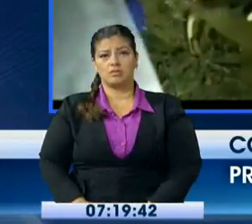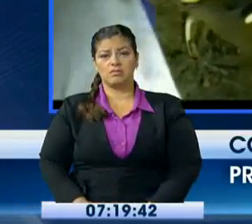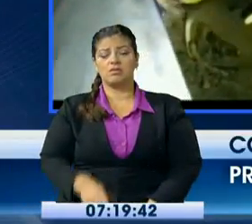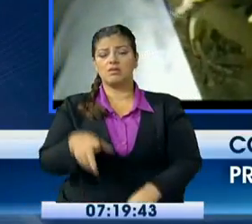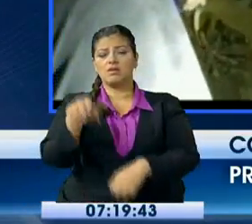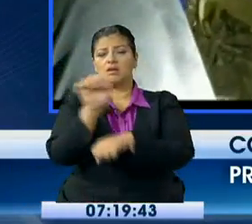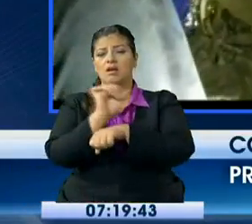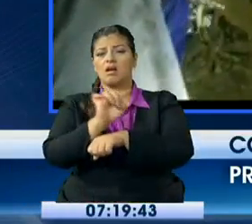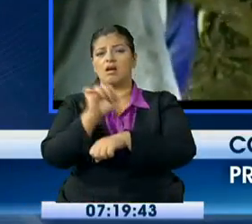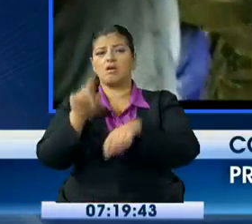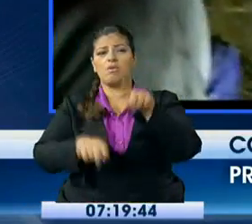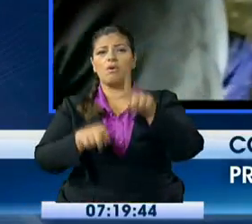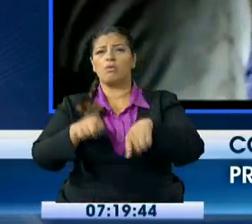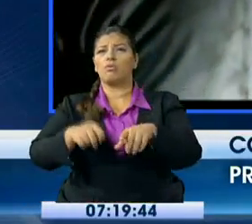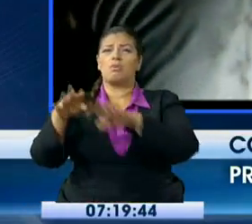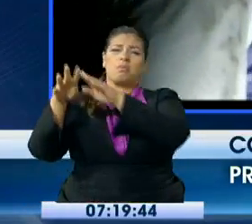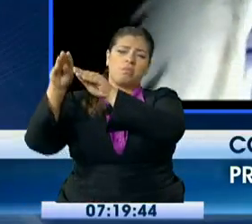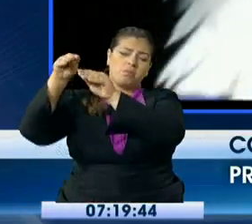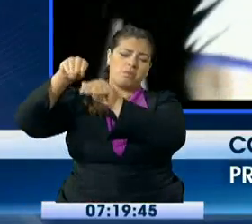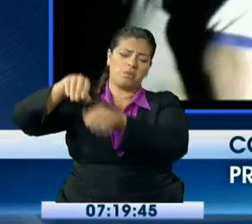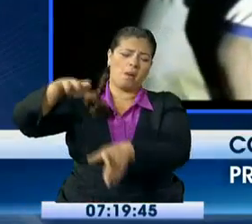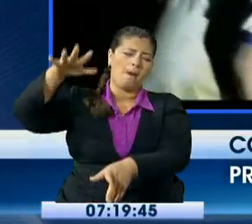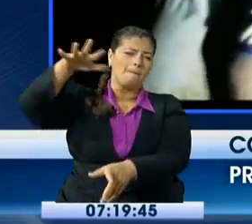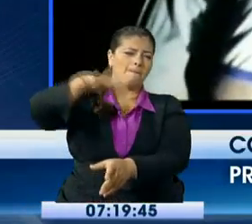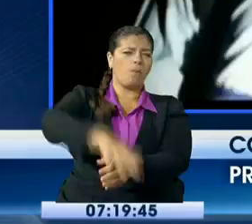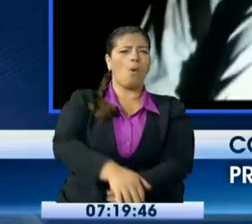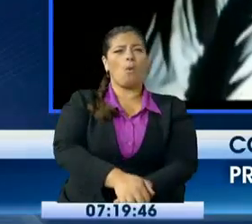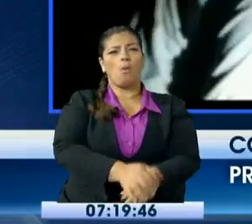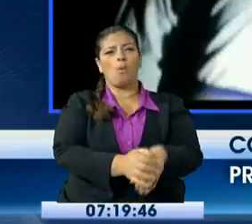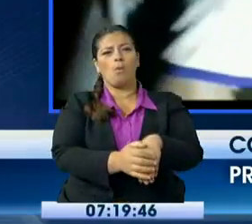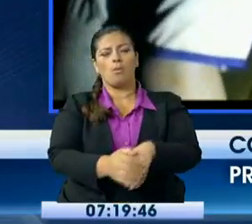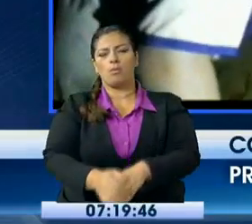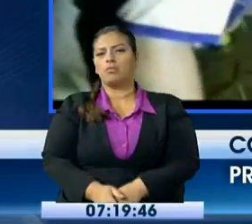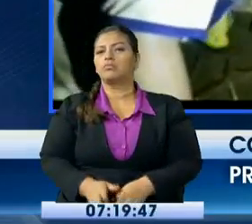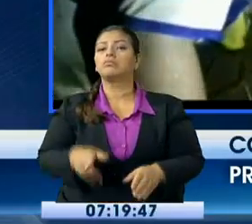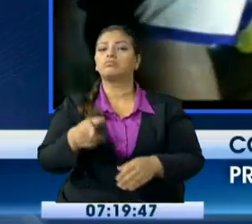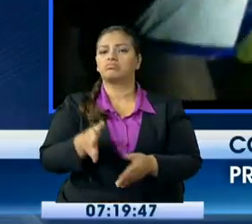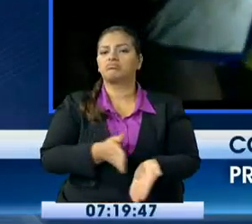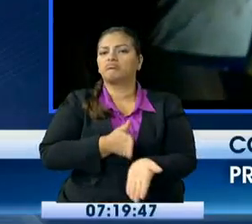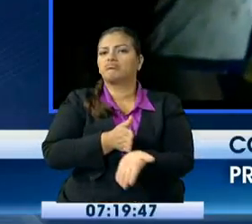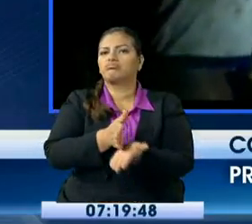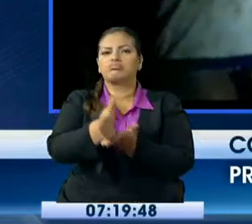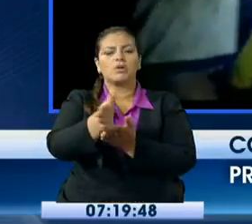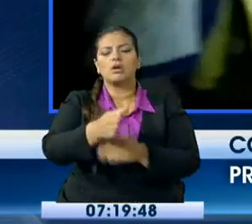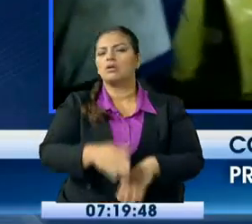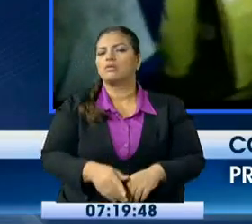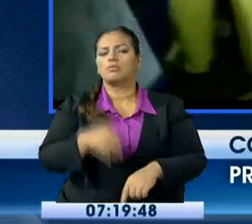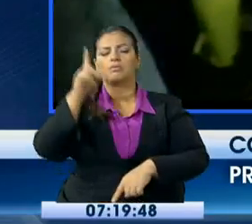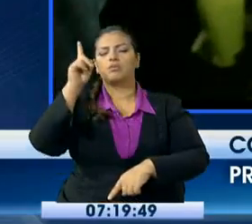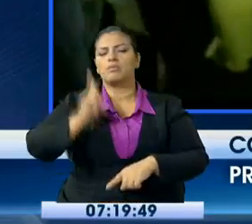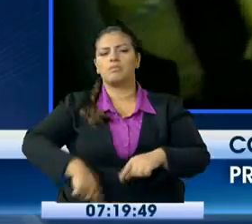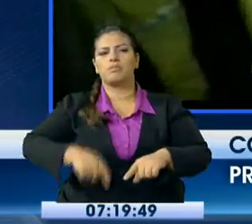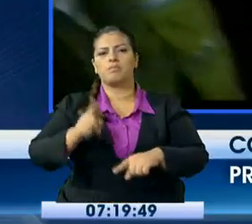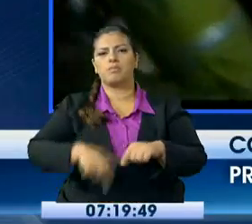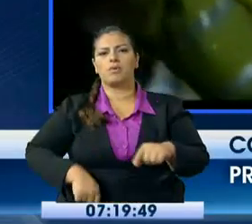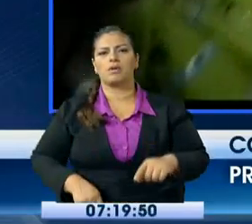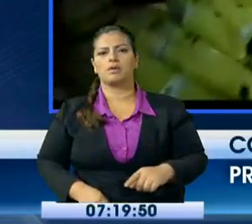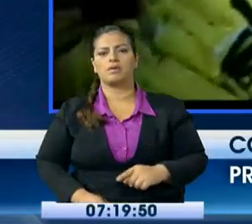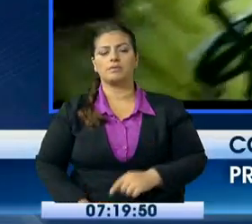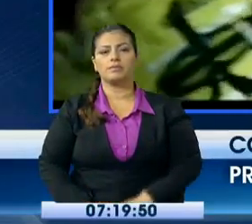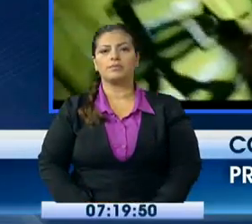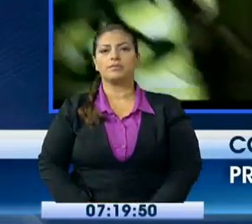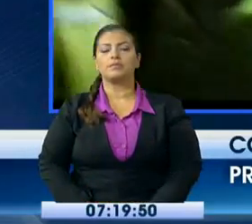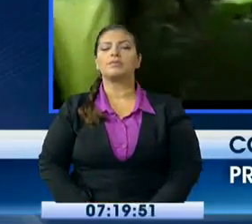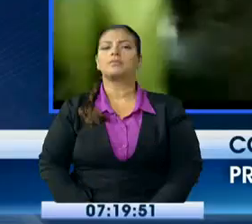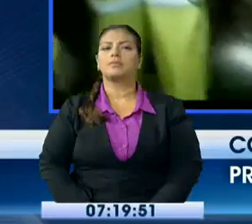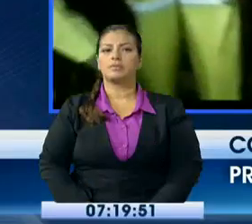continuar, al menos para salir hasta Santo Domingo. No hay paso en la vía y también aguas abajo de Ayuriquí,